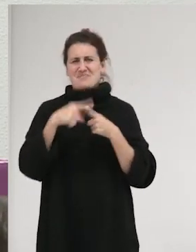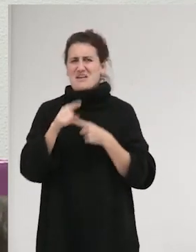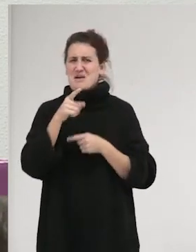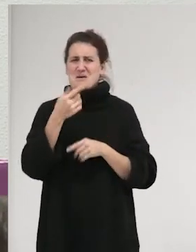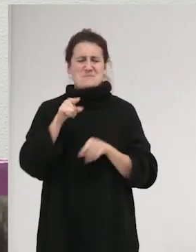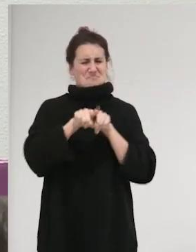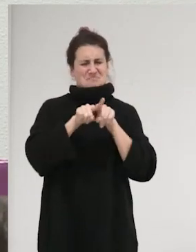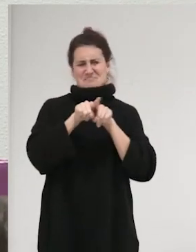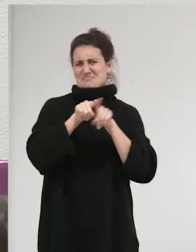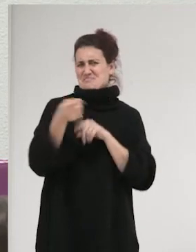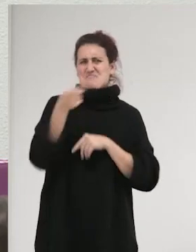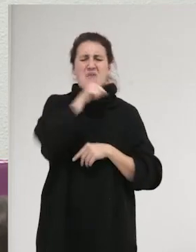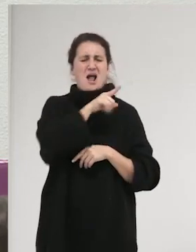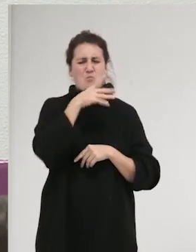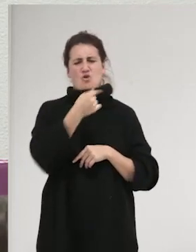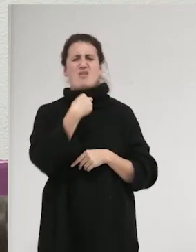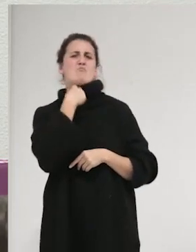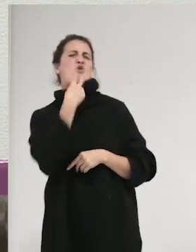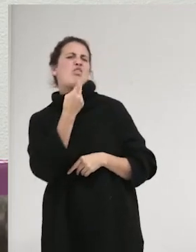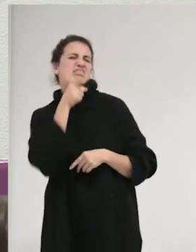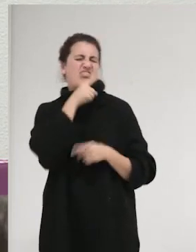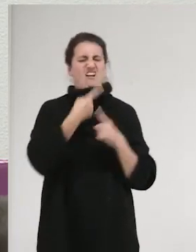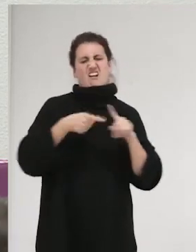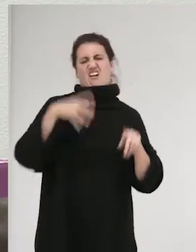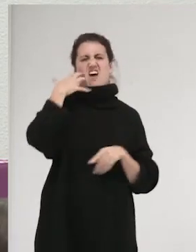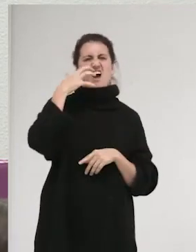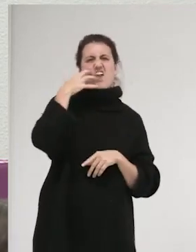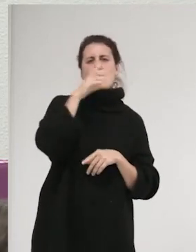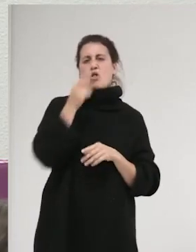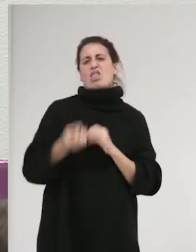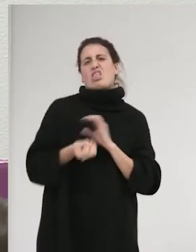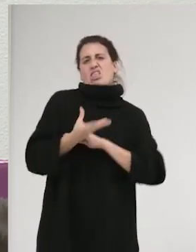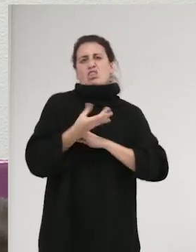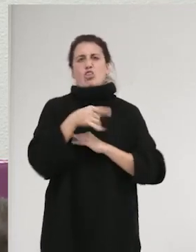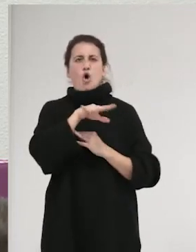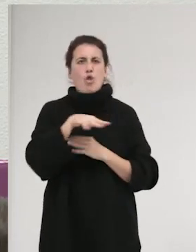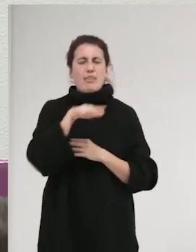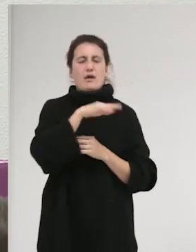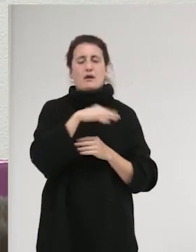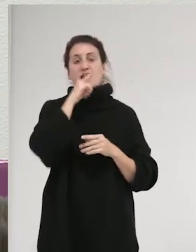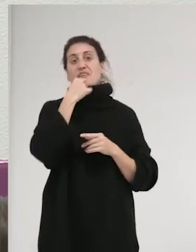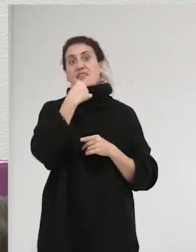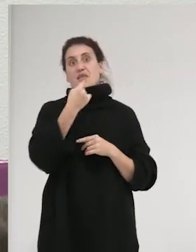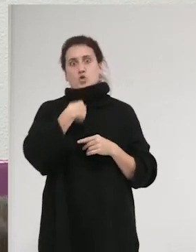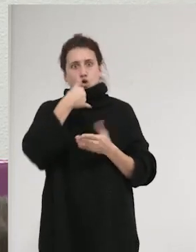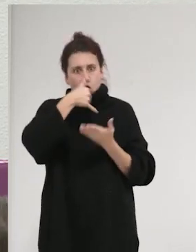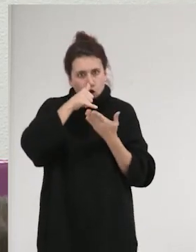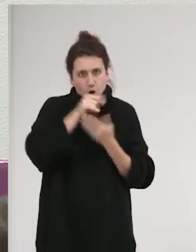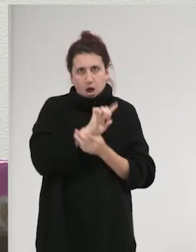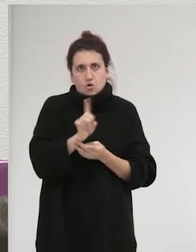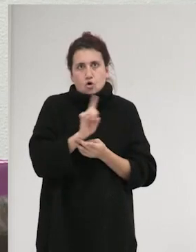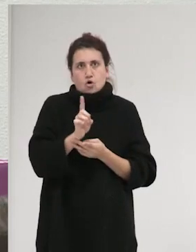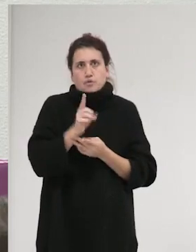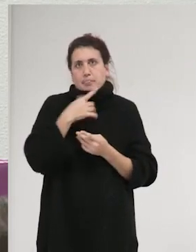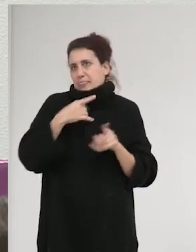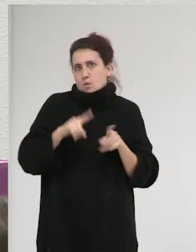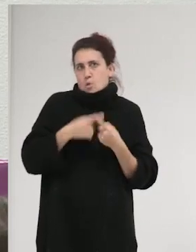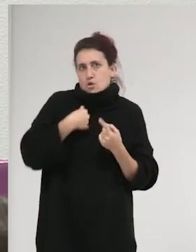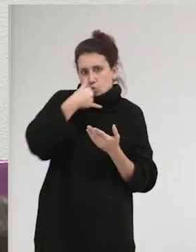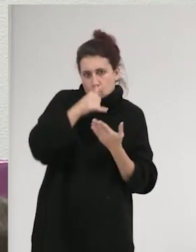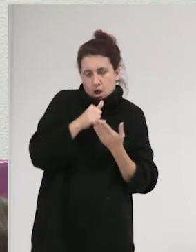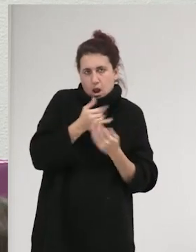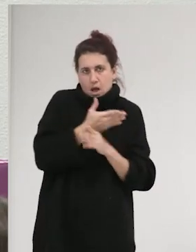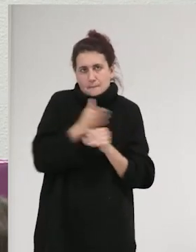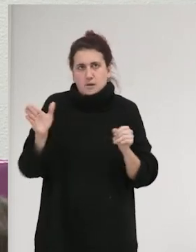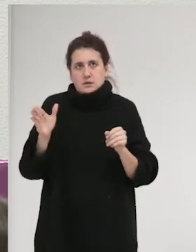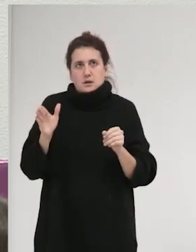acentos y determinadas procedencias, él dice, bueno, no es que me drogue, que, aunque me drogue tampoco sería nada